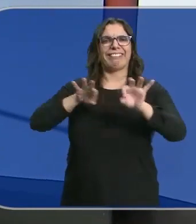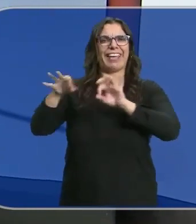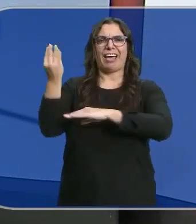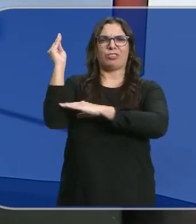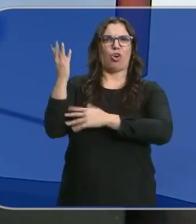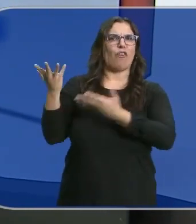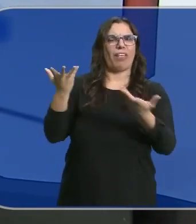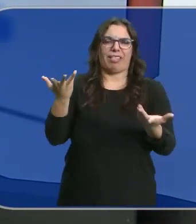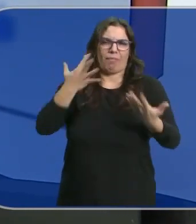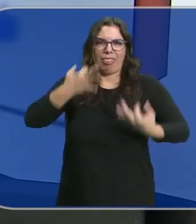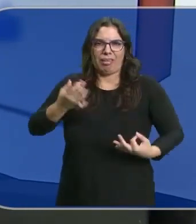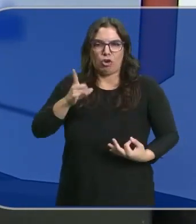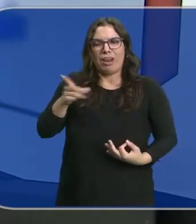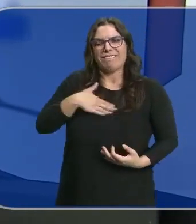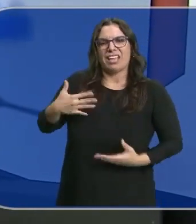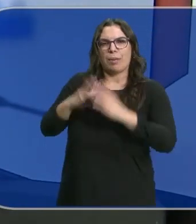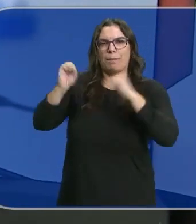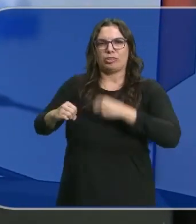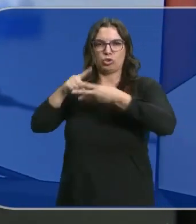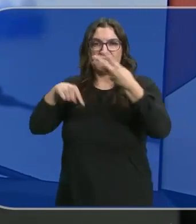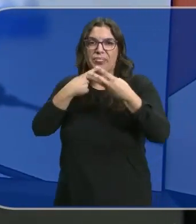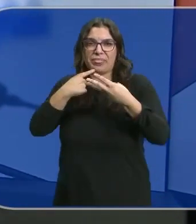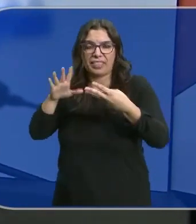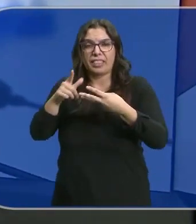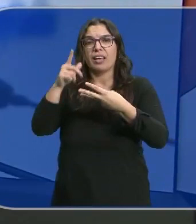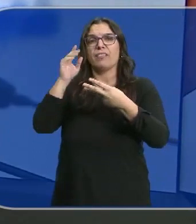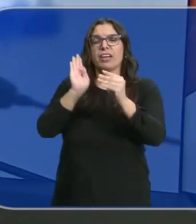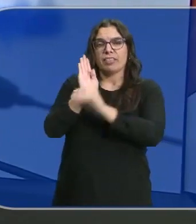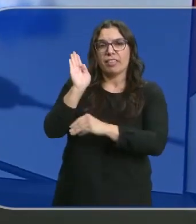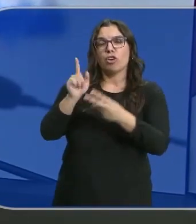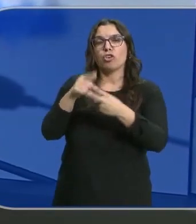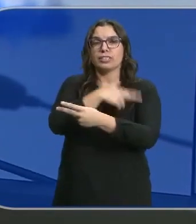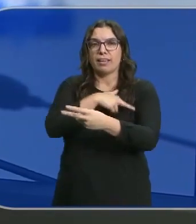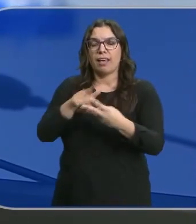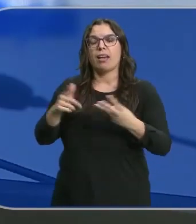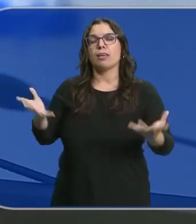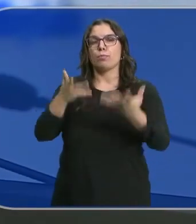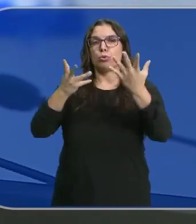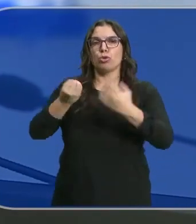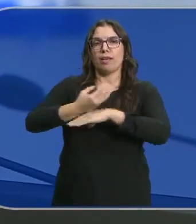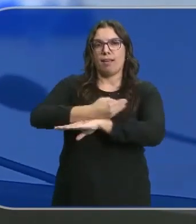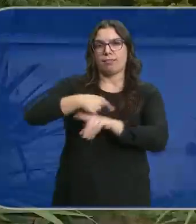de Fernández Mañueco para llegar a tres pactos en materia de financiación, sanidad e impulso del corredor atlántico.